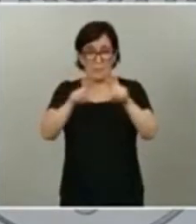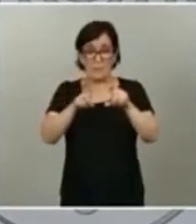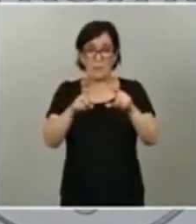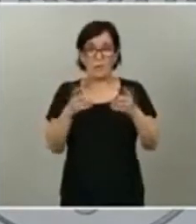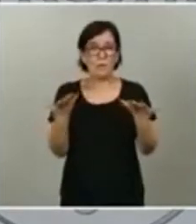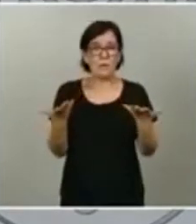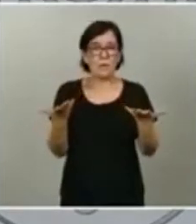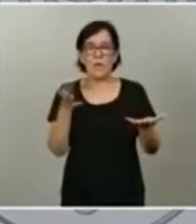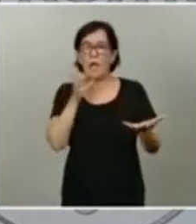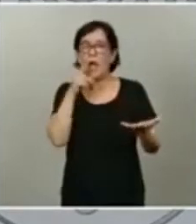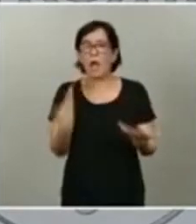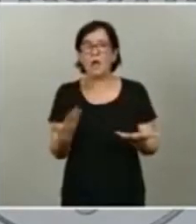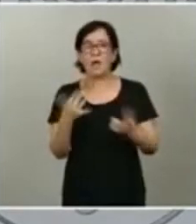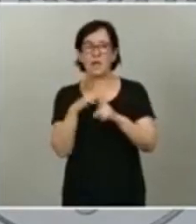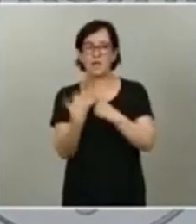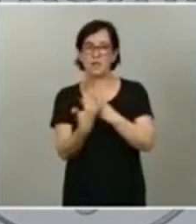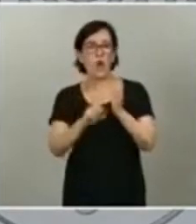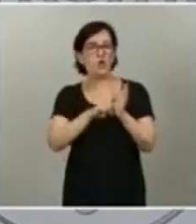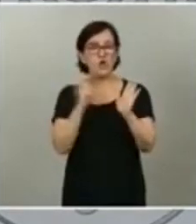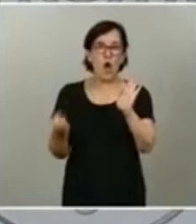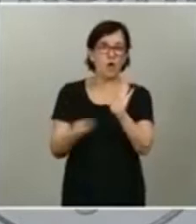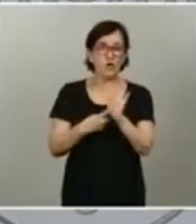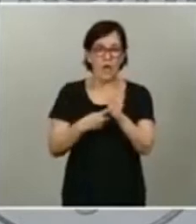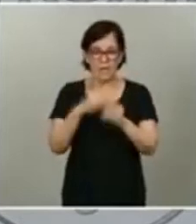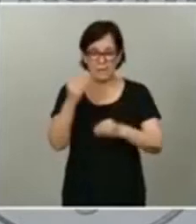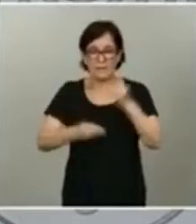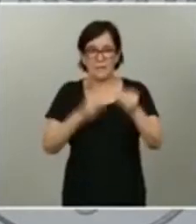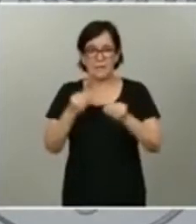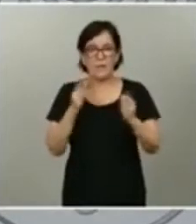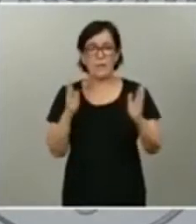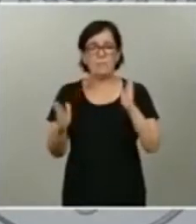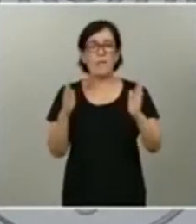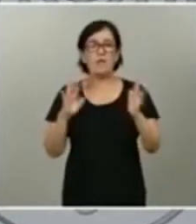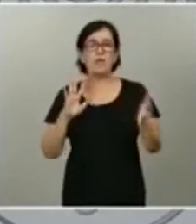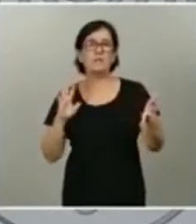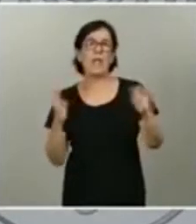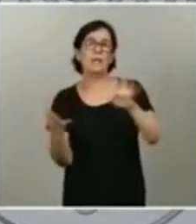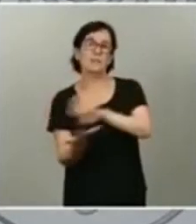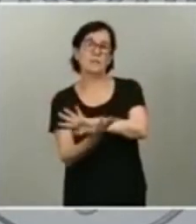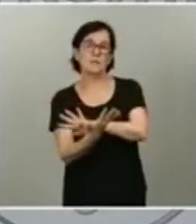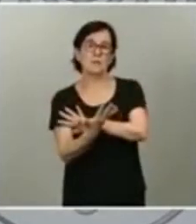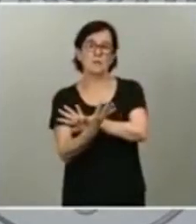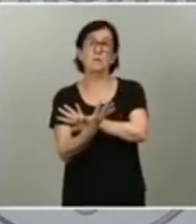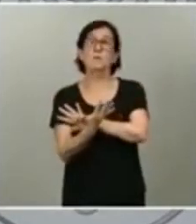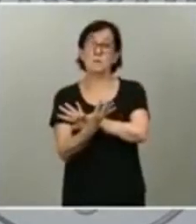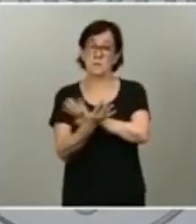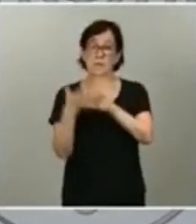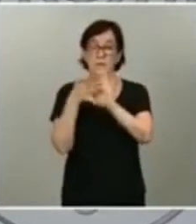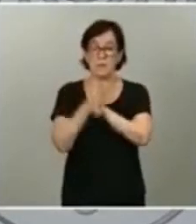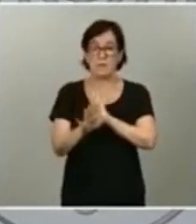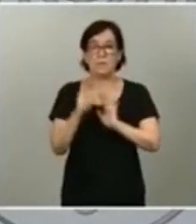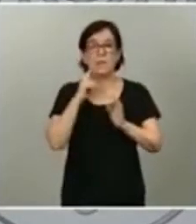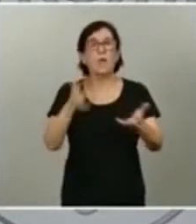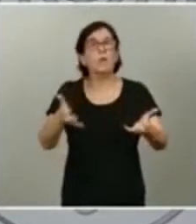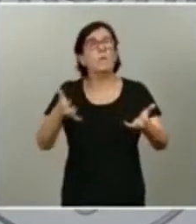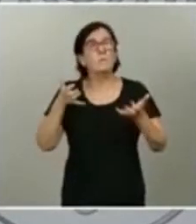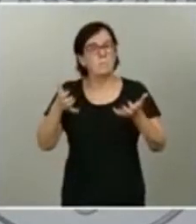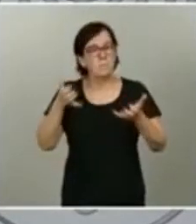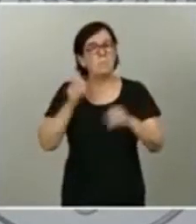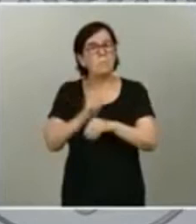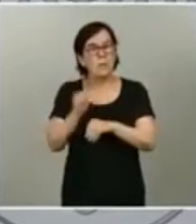ahora de ERTE total, se establece un periodo transitorio durante el cual seguirán beneficiándose de